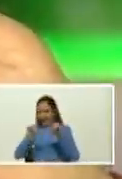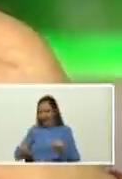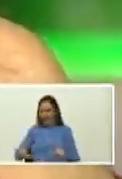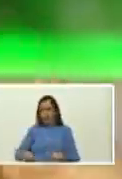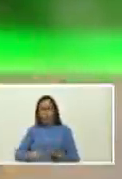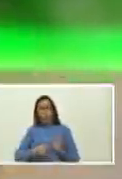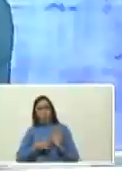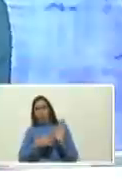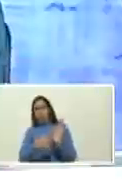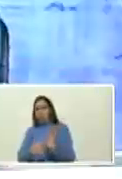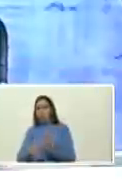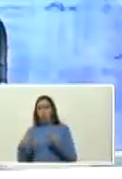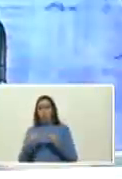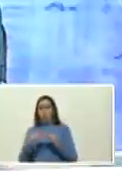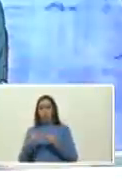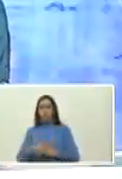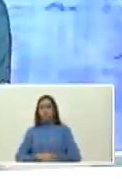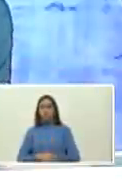inconfundible